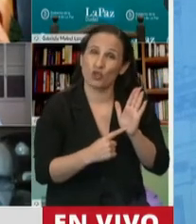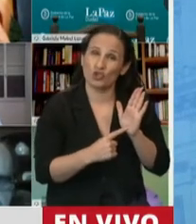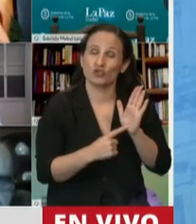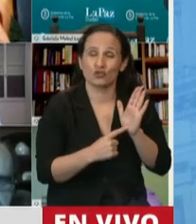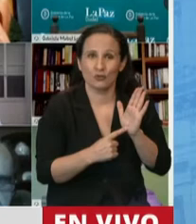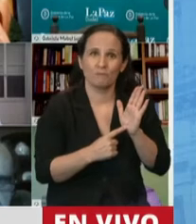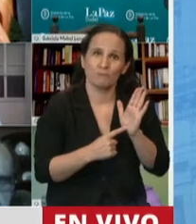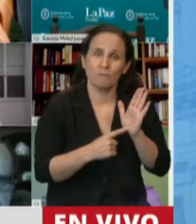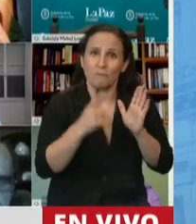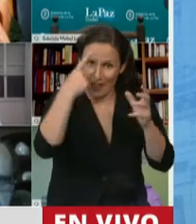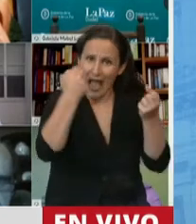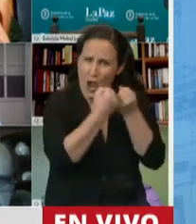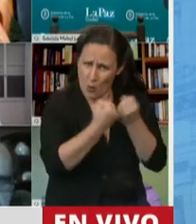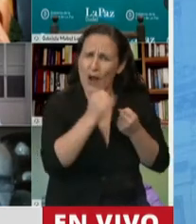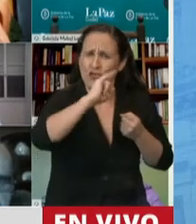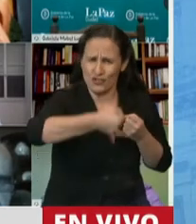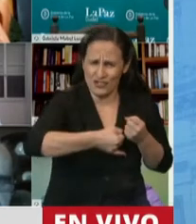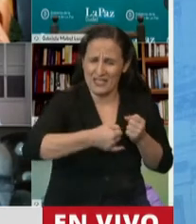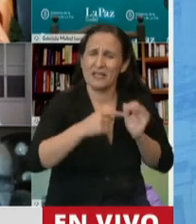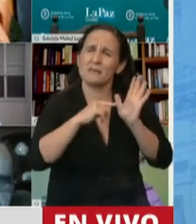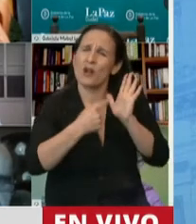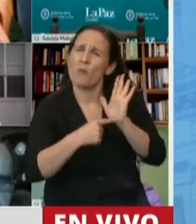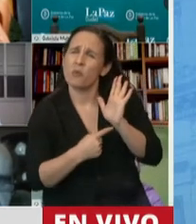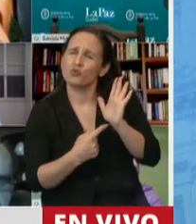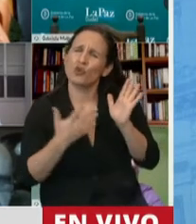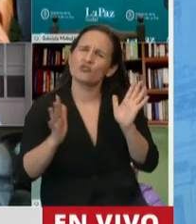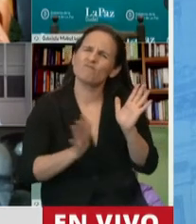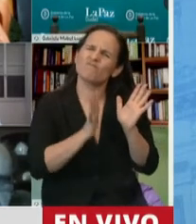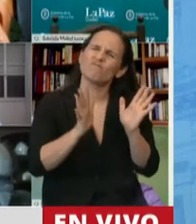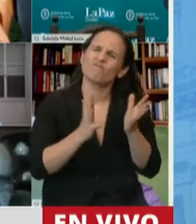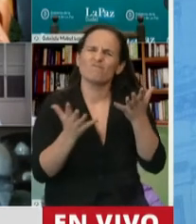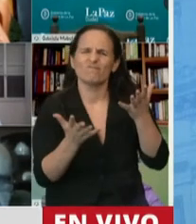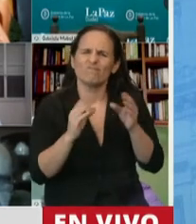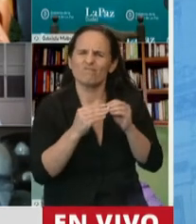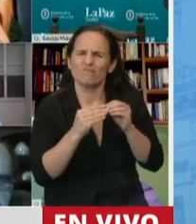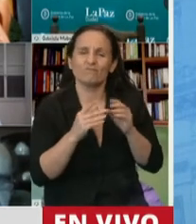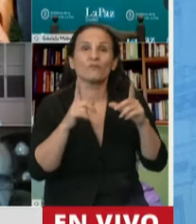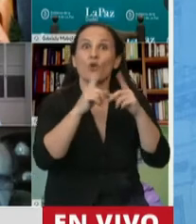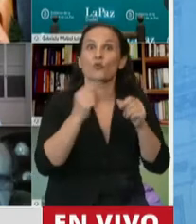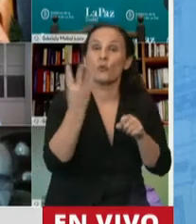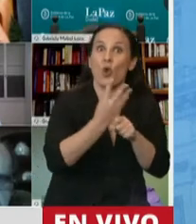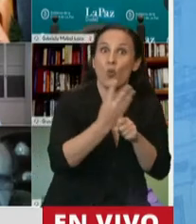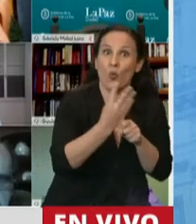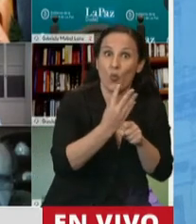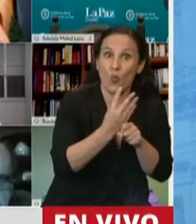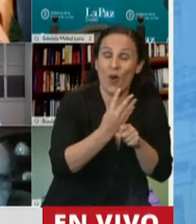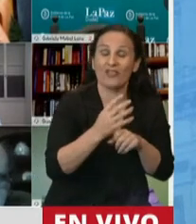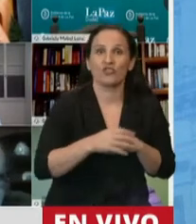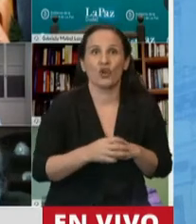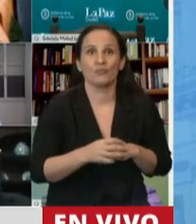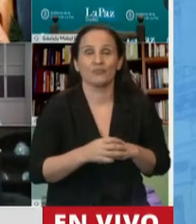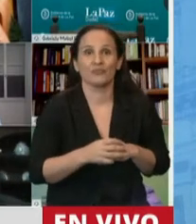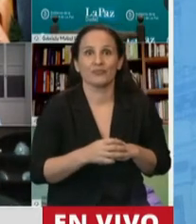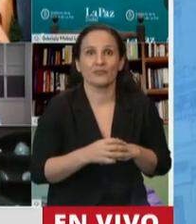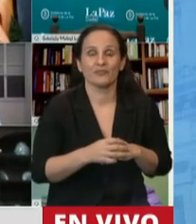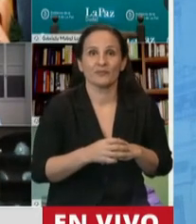estaríamos de acuerdo, pero hay muchos puntos que son para nosotros problemáticos, como por ejemplo el artículo 4, donde se establece